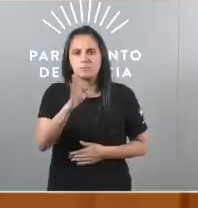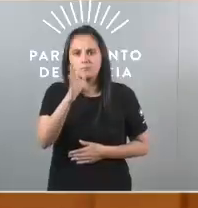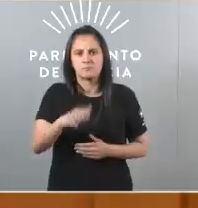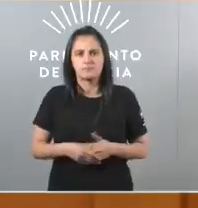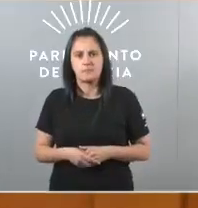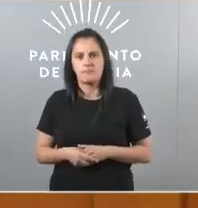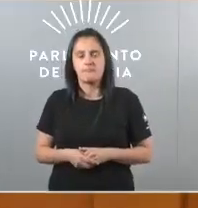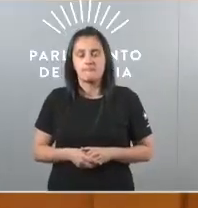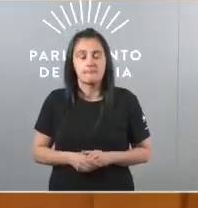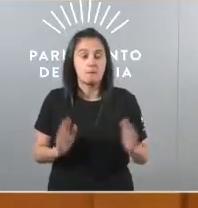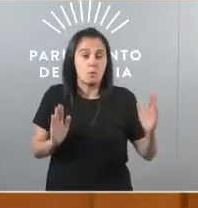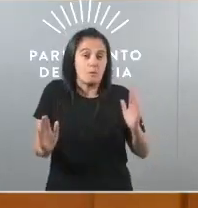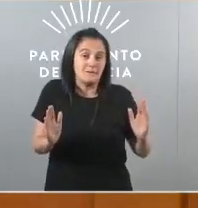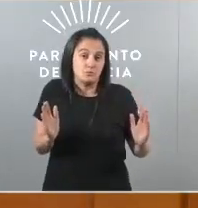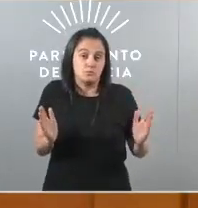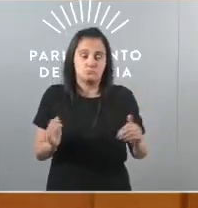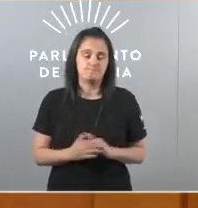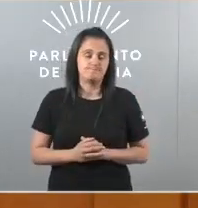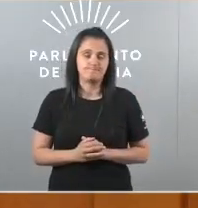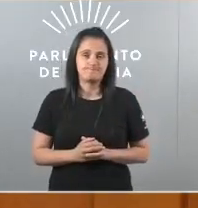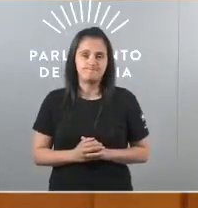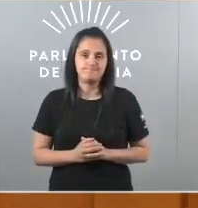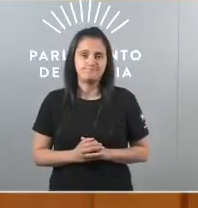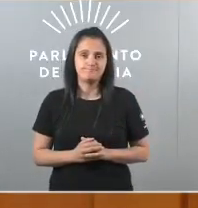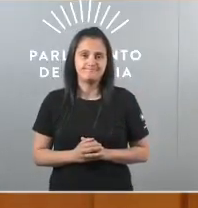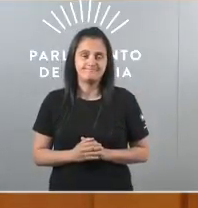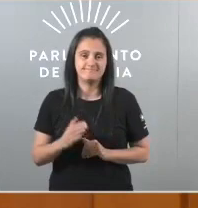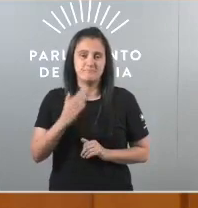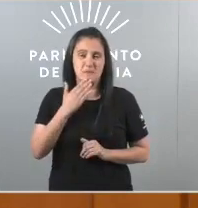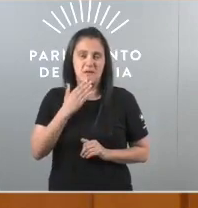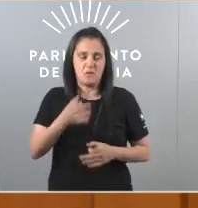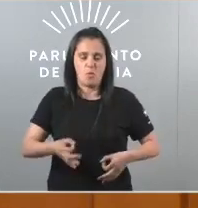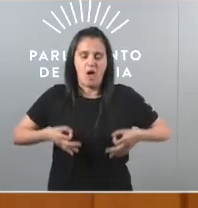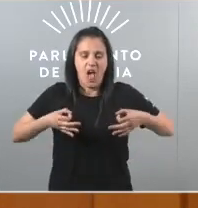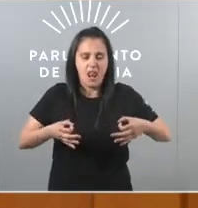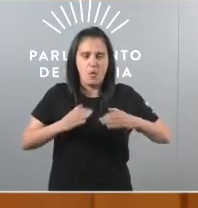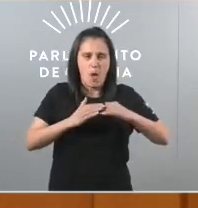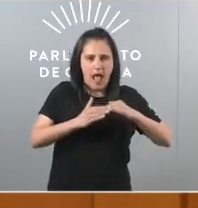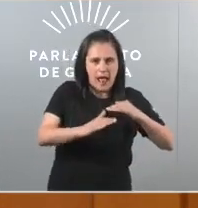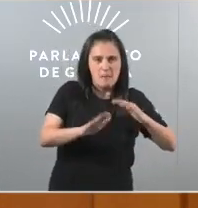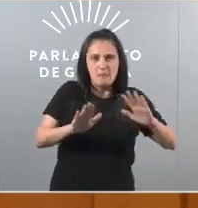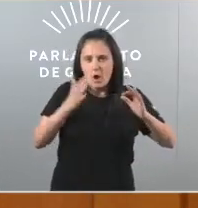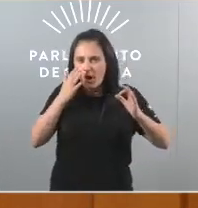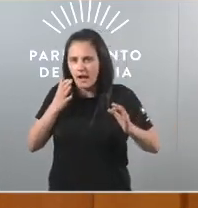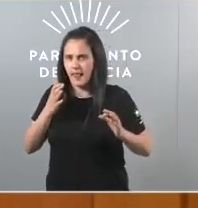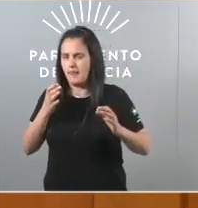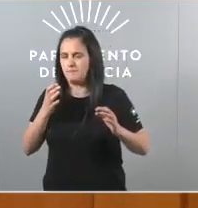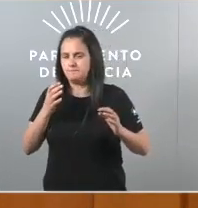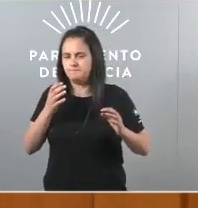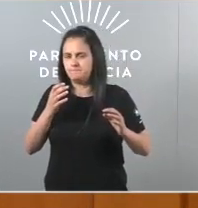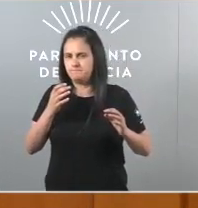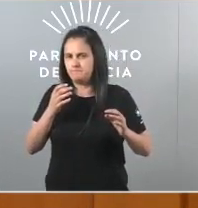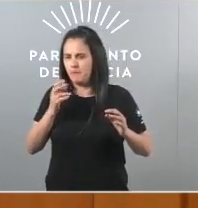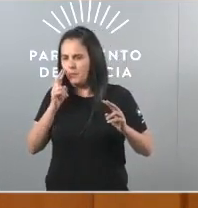hai momentos nos que parece que nada cambia pero nos que en realidade hai un profundo movimento